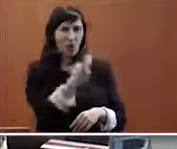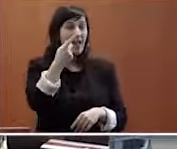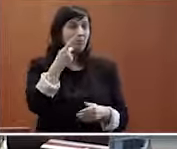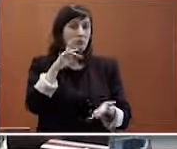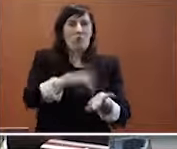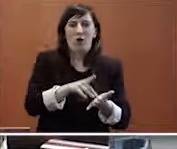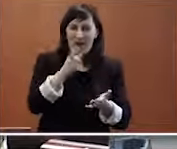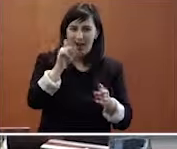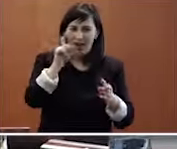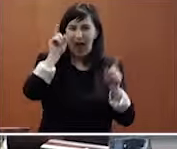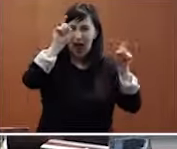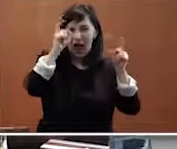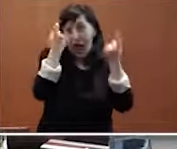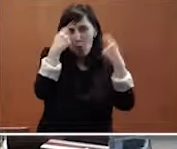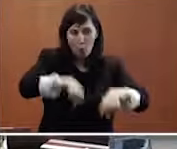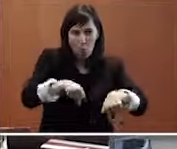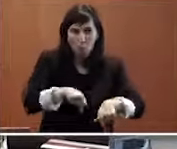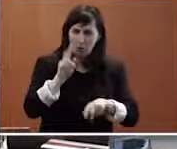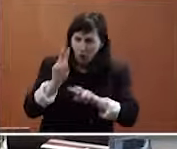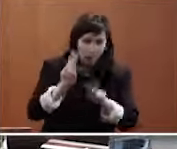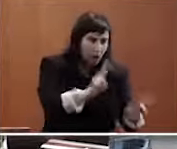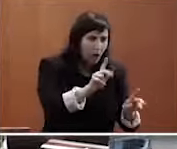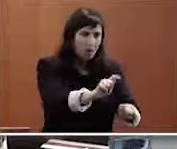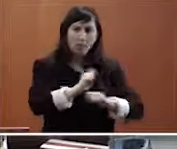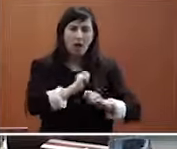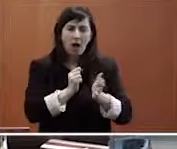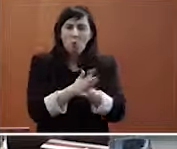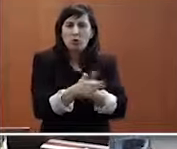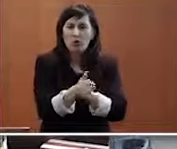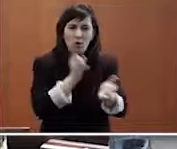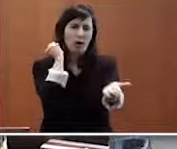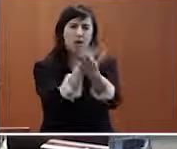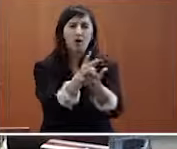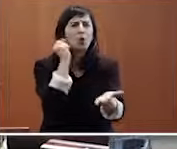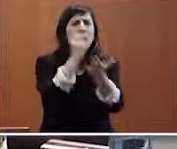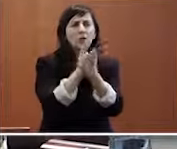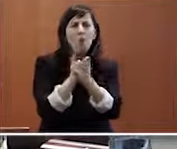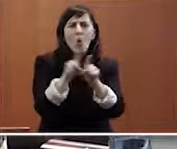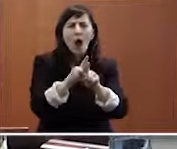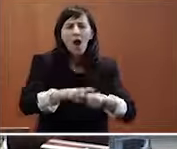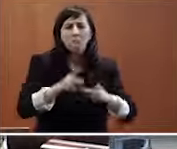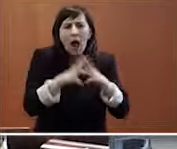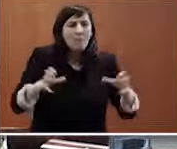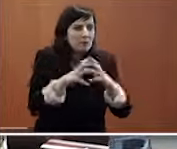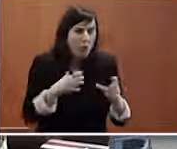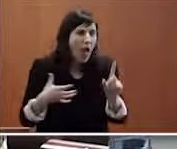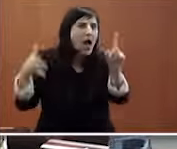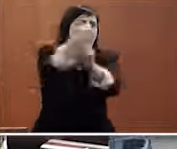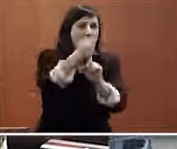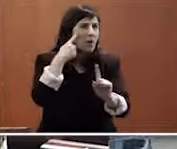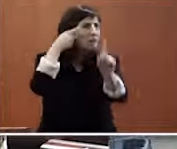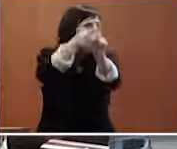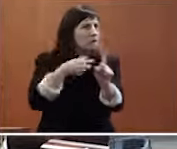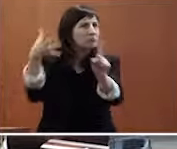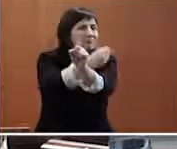invítanos a seguir proñendo como reto, como un reto apasionante, seguir traballando en aras